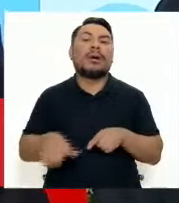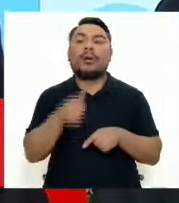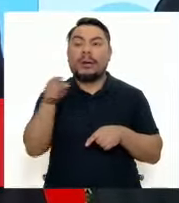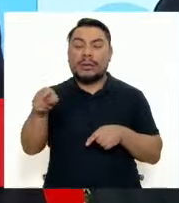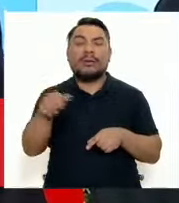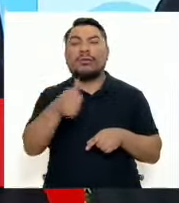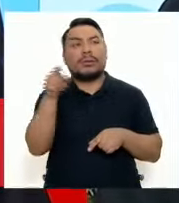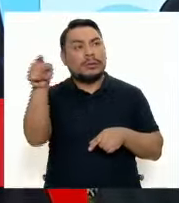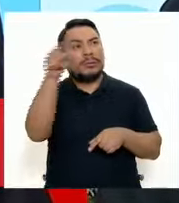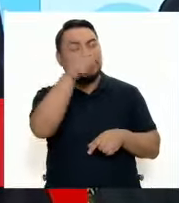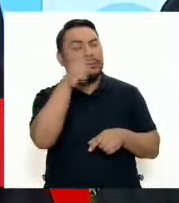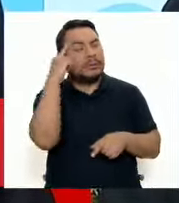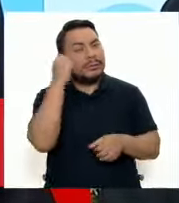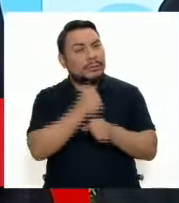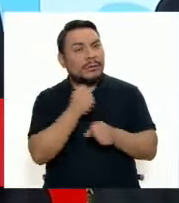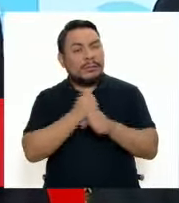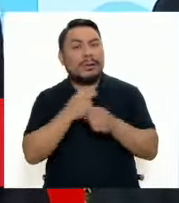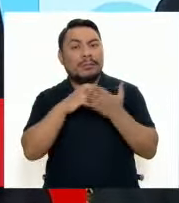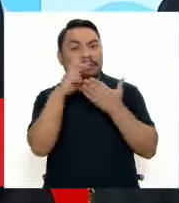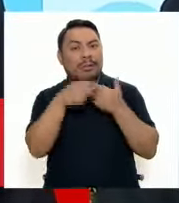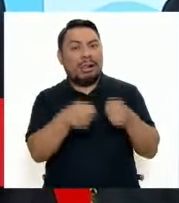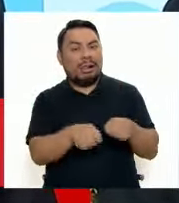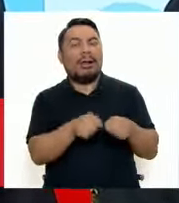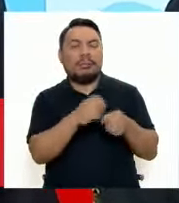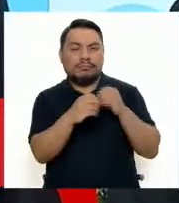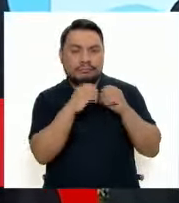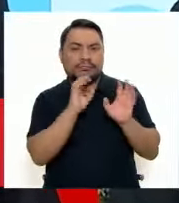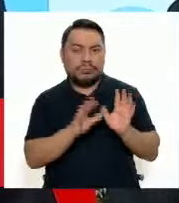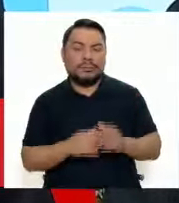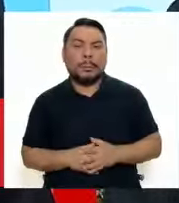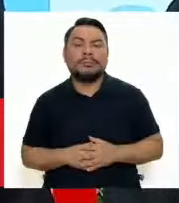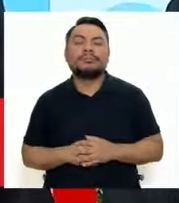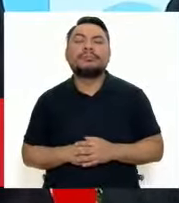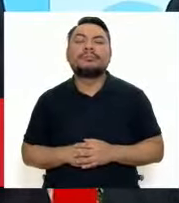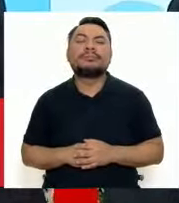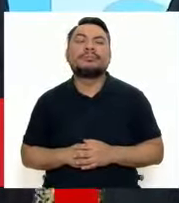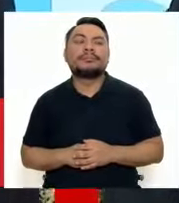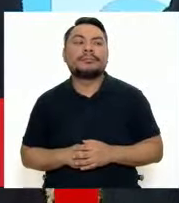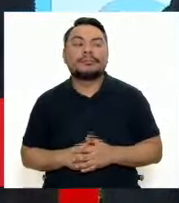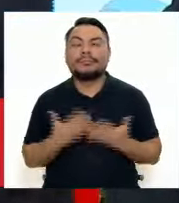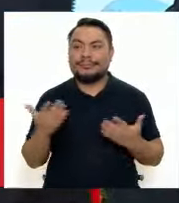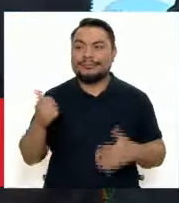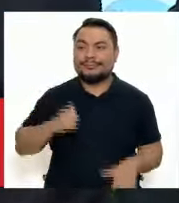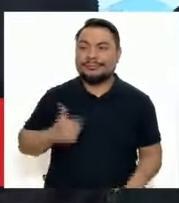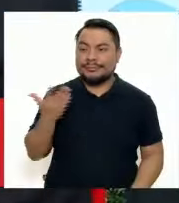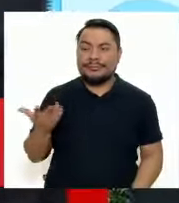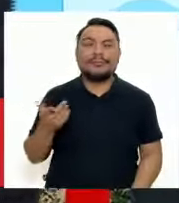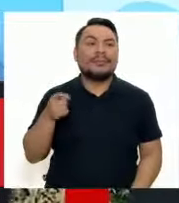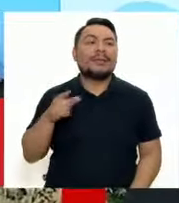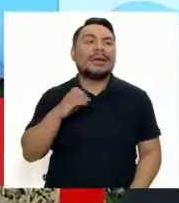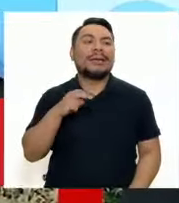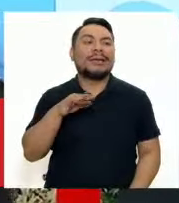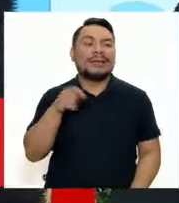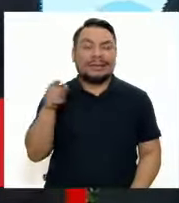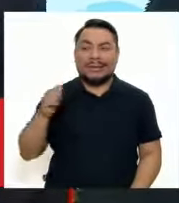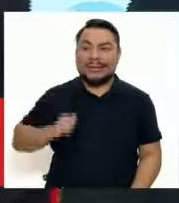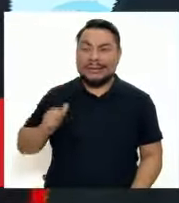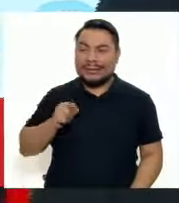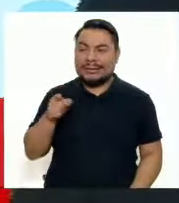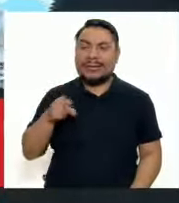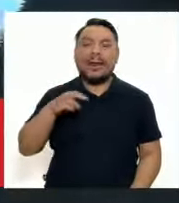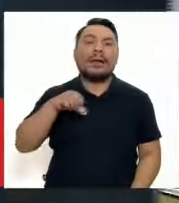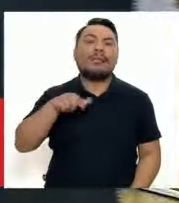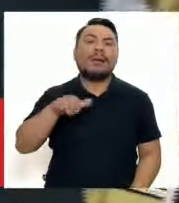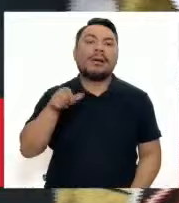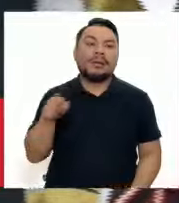concesiones, también trabajando para destrabar proyectos. Si me permite, señor ministro, estamos con tres alcaldes de la provincia de Cañete, vamos a conversar con el alcalde de Distrito de Mala,